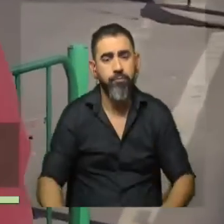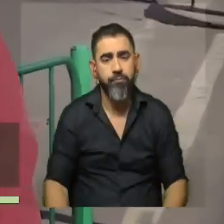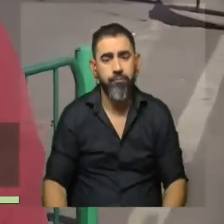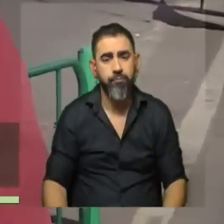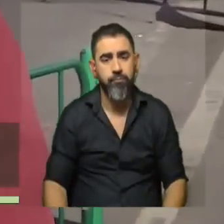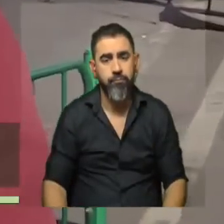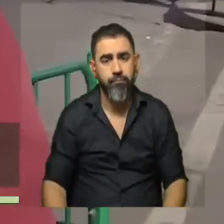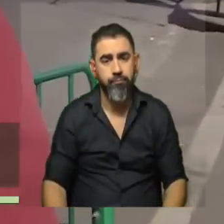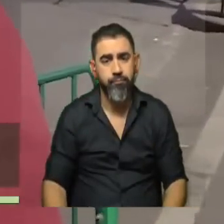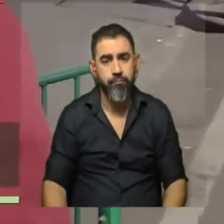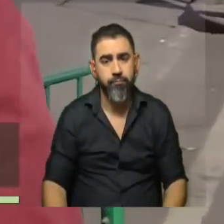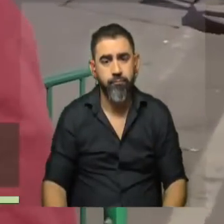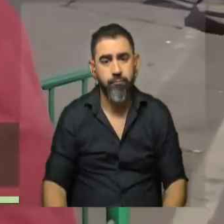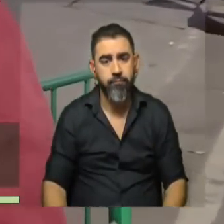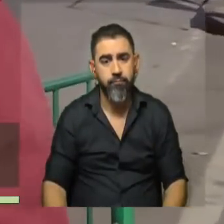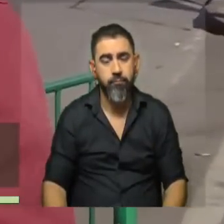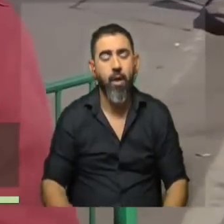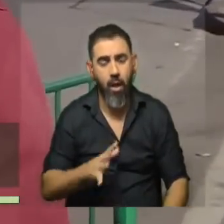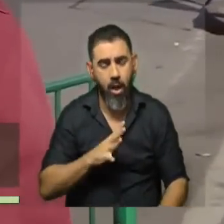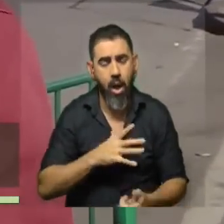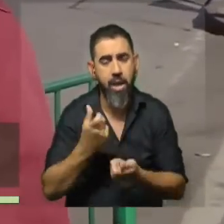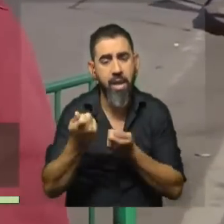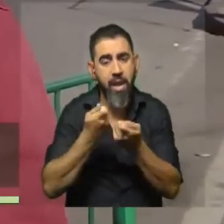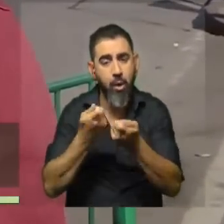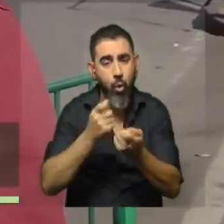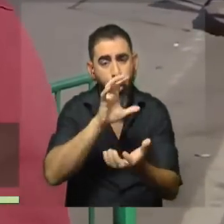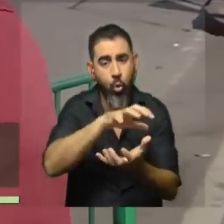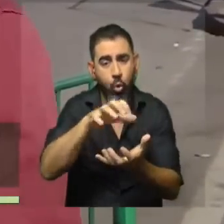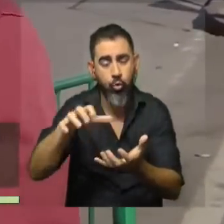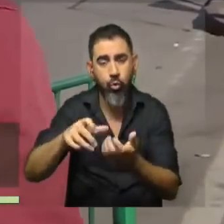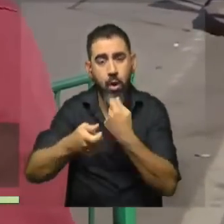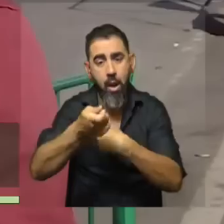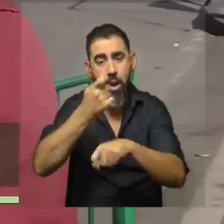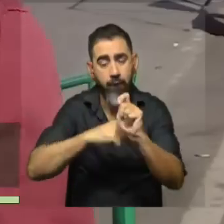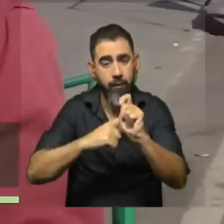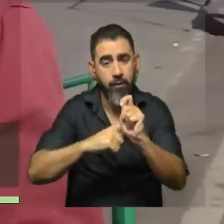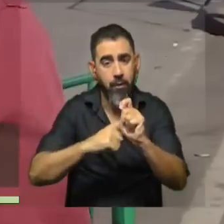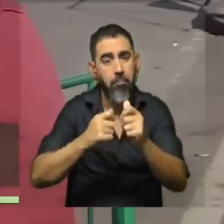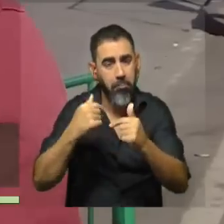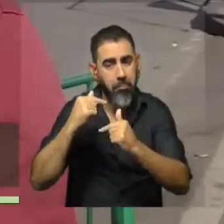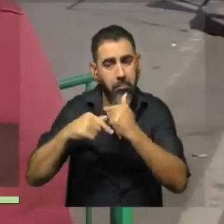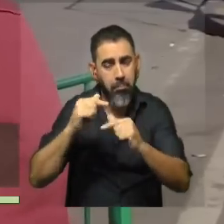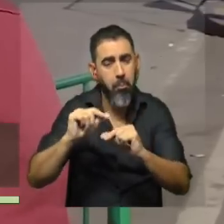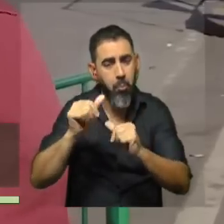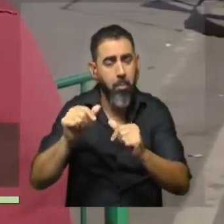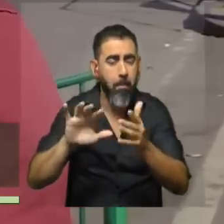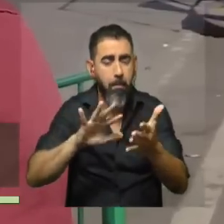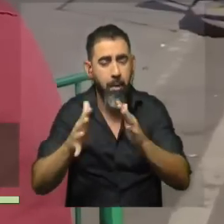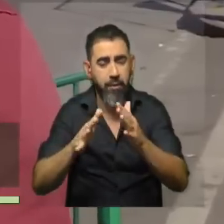verdad, sí, hay muchos comercios que las ventas vienen sostenidas, similares a